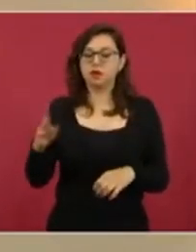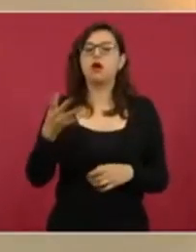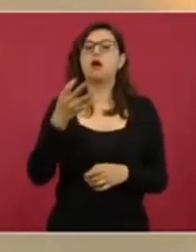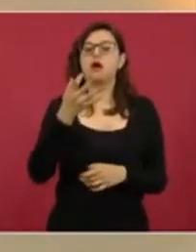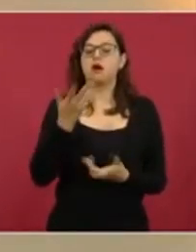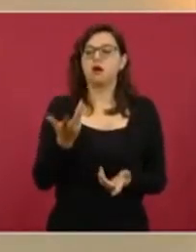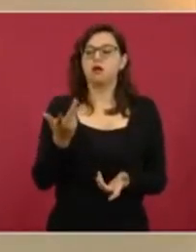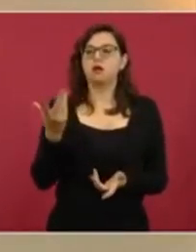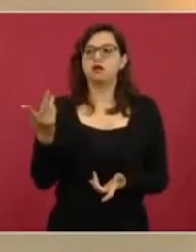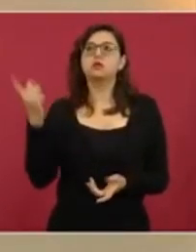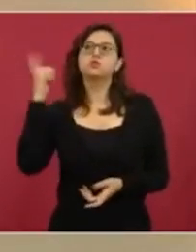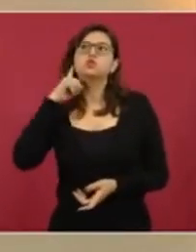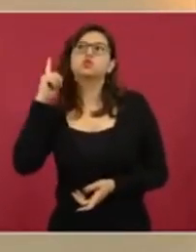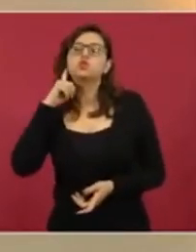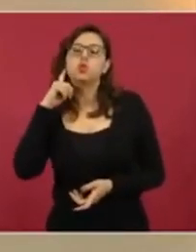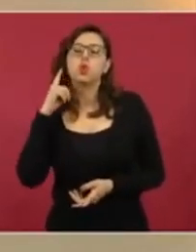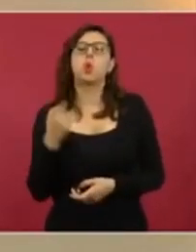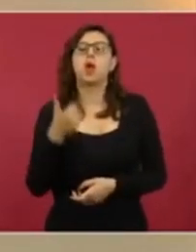a las 18 horas.